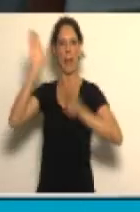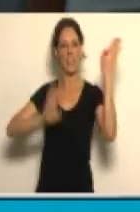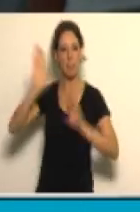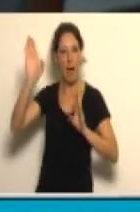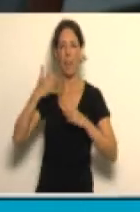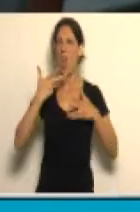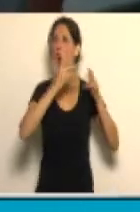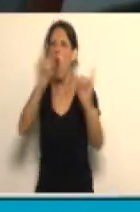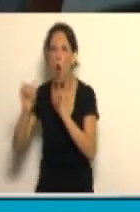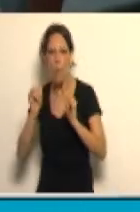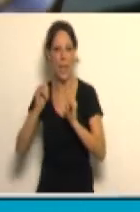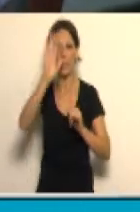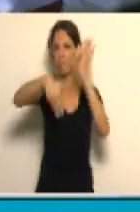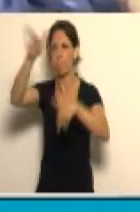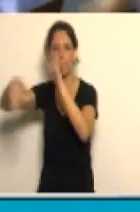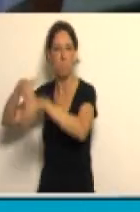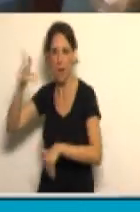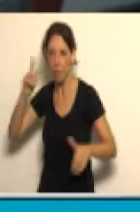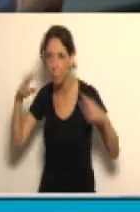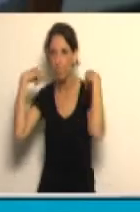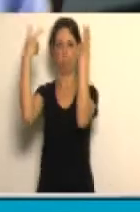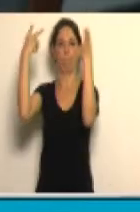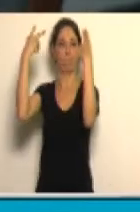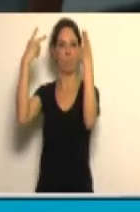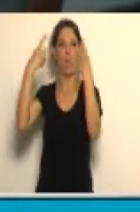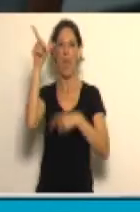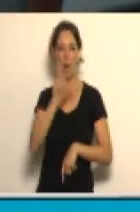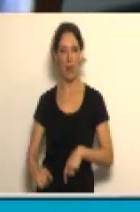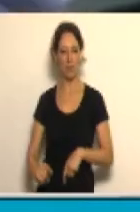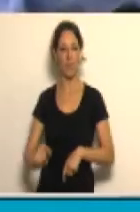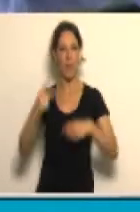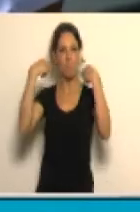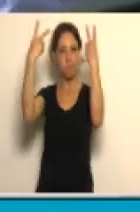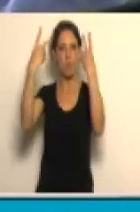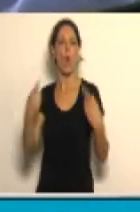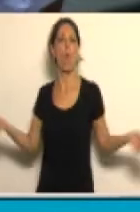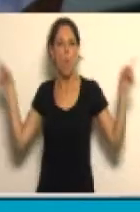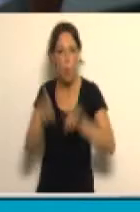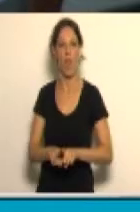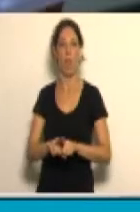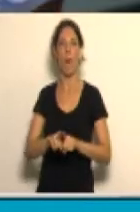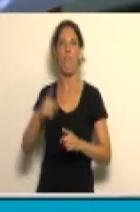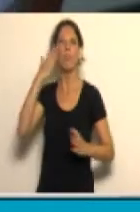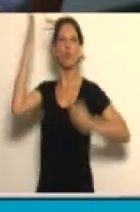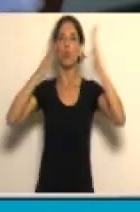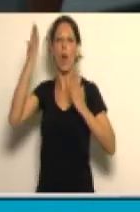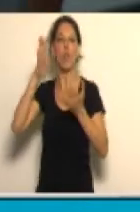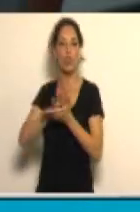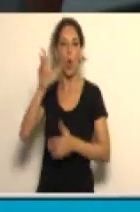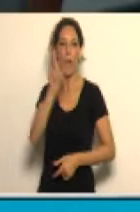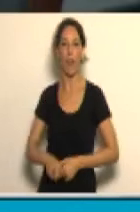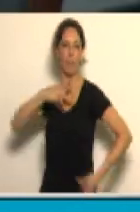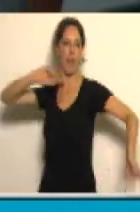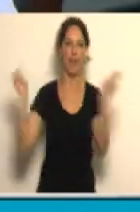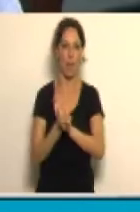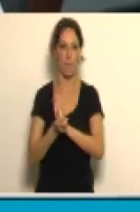a los jóvenes a que se levanten a lo largo y a lo ancho del territorio nacional y vuelvan a creer en la utopía de la transformación social